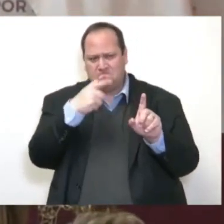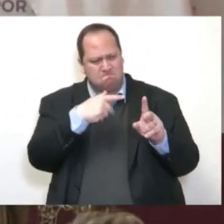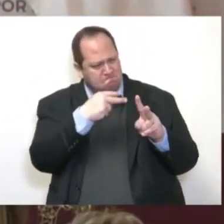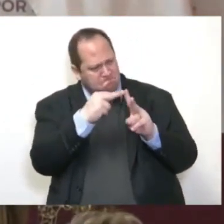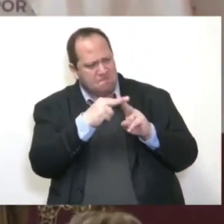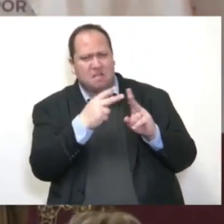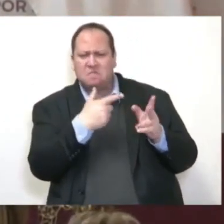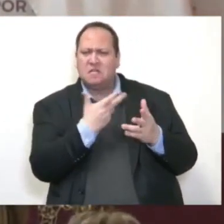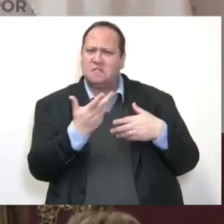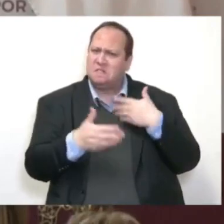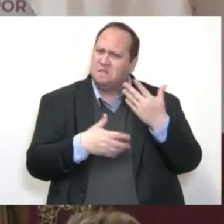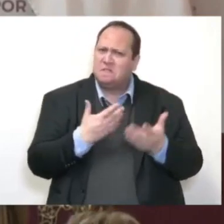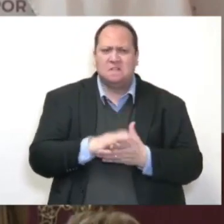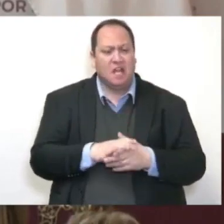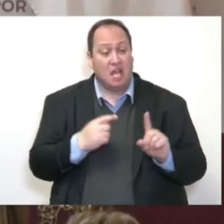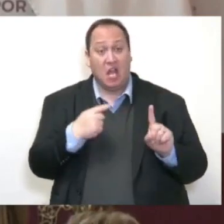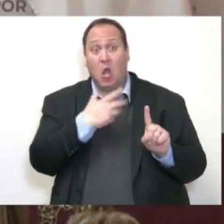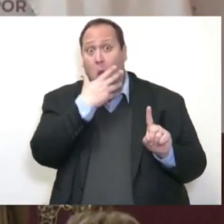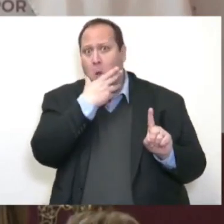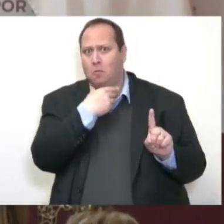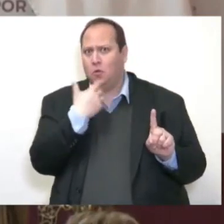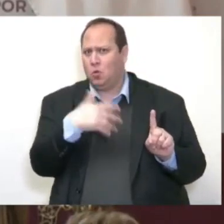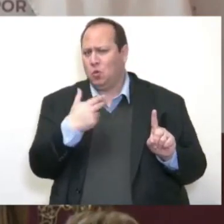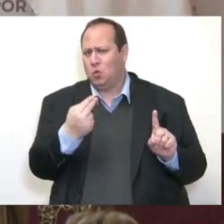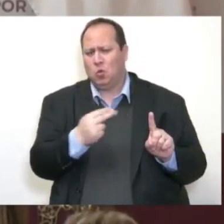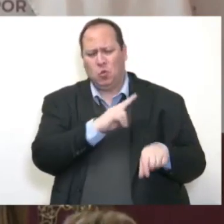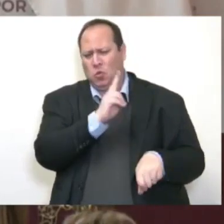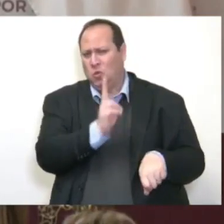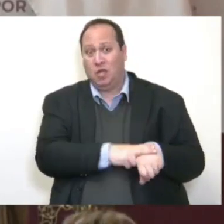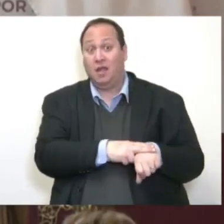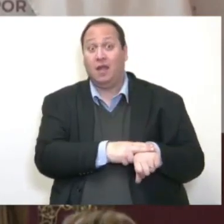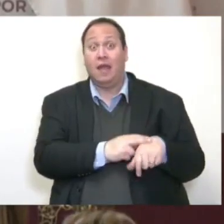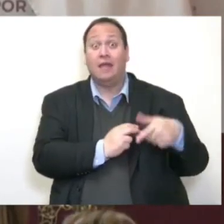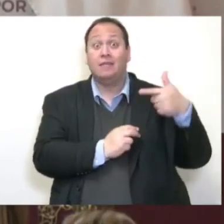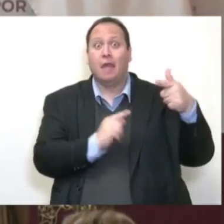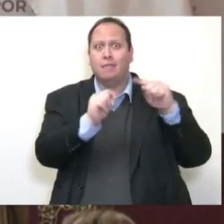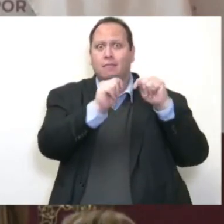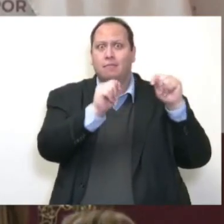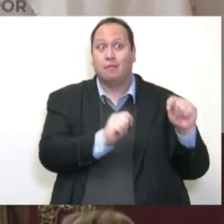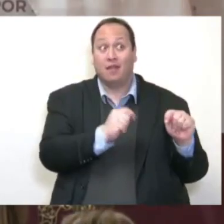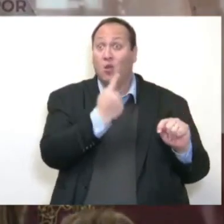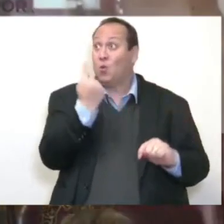área, un deportista nato, no tiene uno, tiene siete títulos